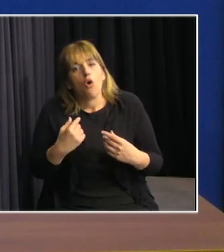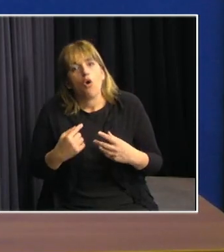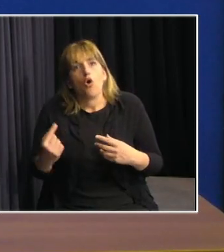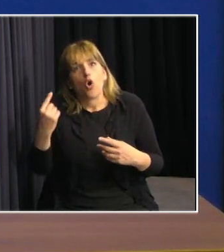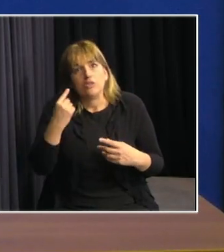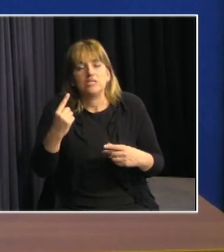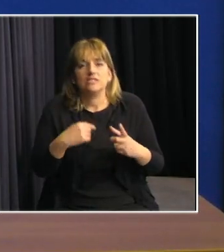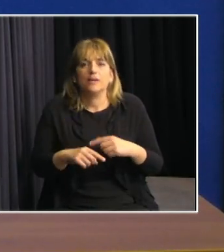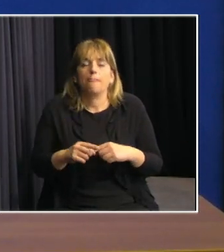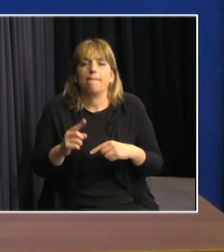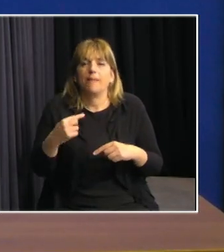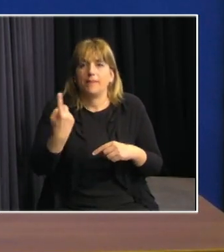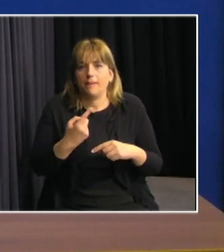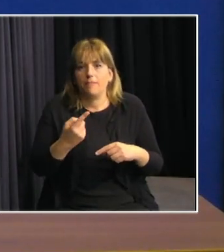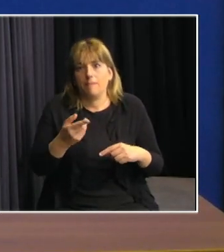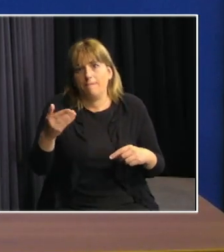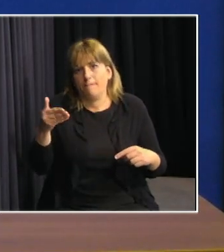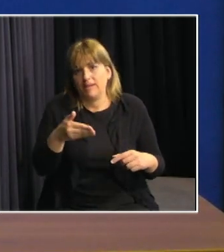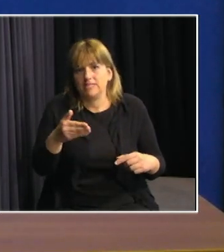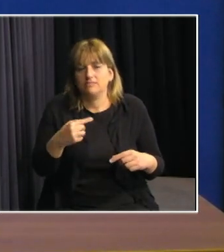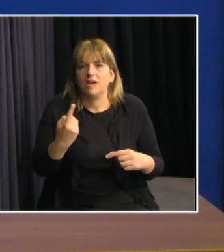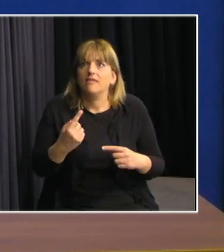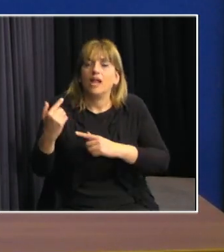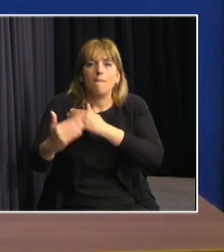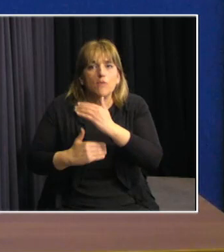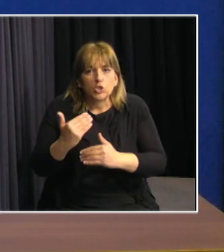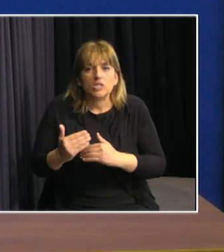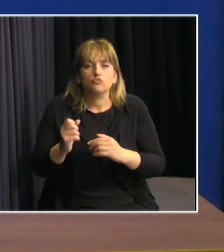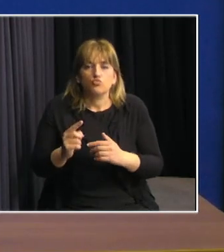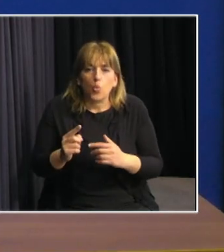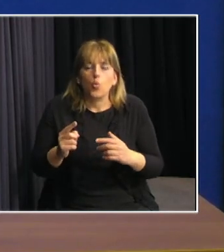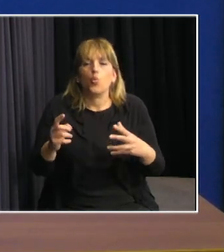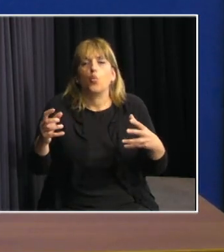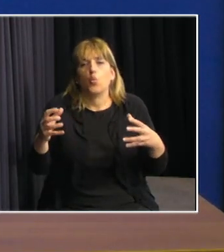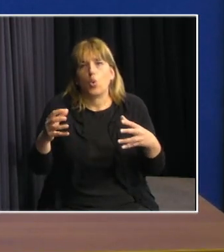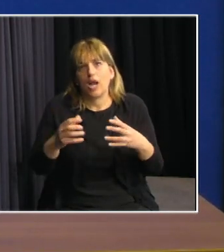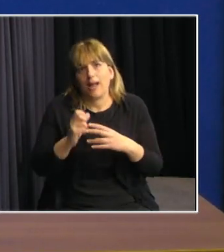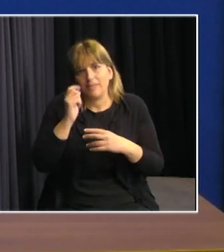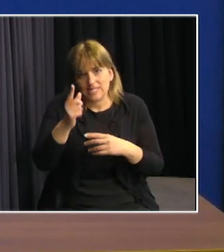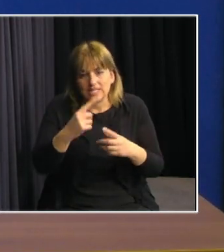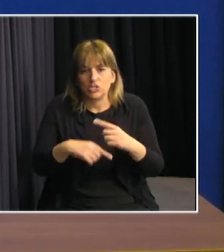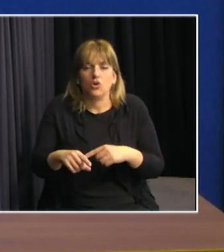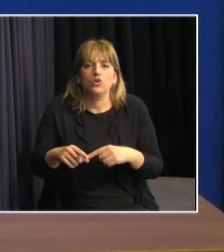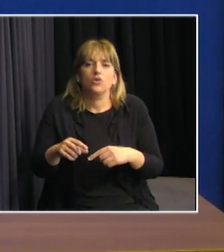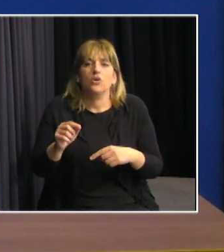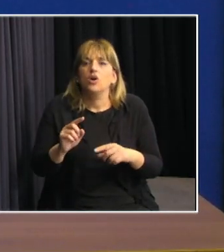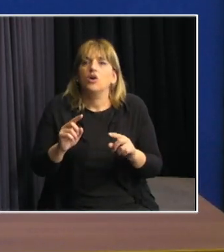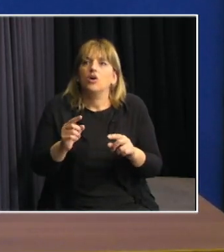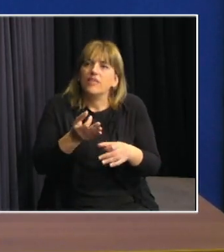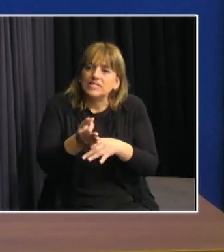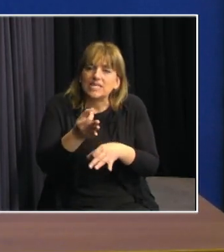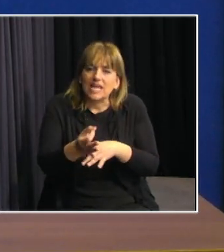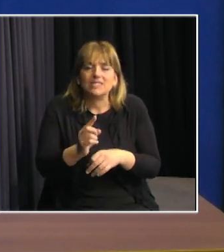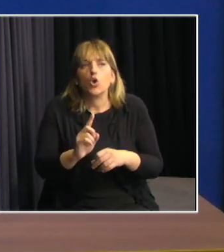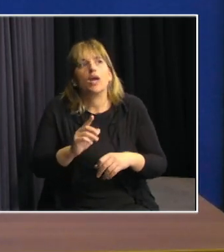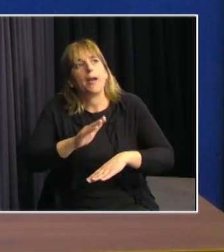participar de todo el proceso de capacitación y aún de organización de la población no es un tema solo del